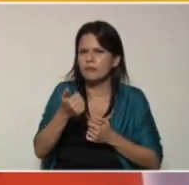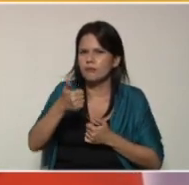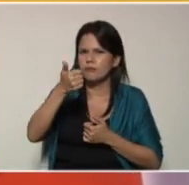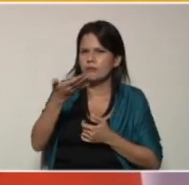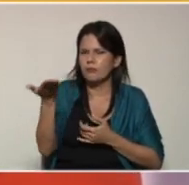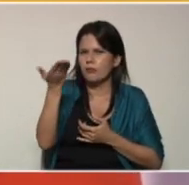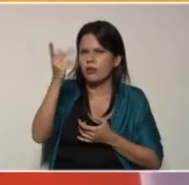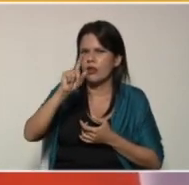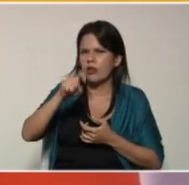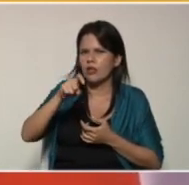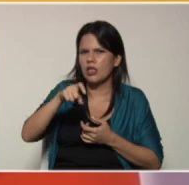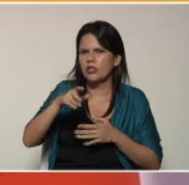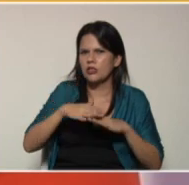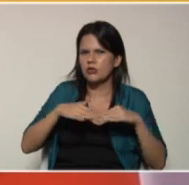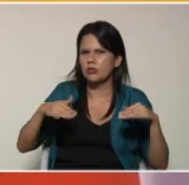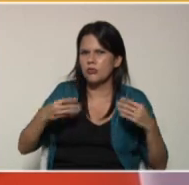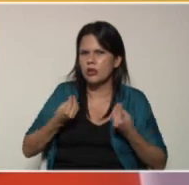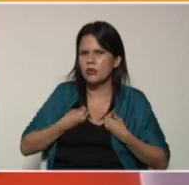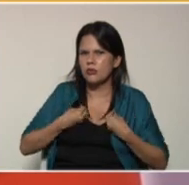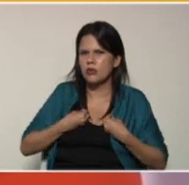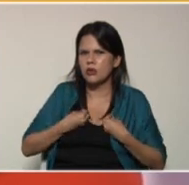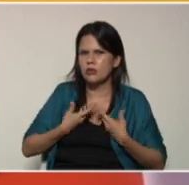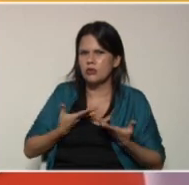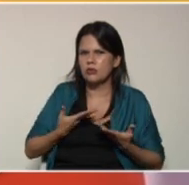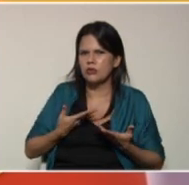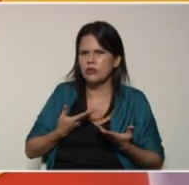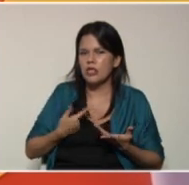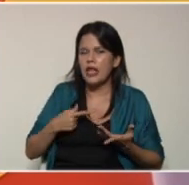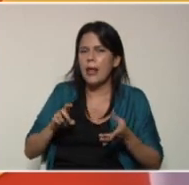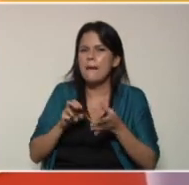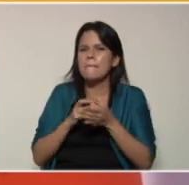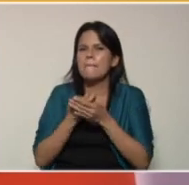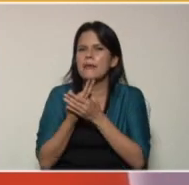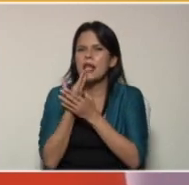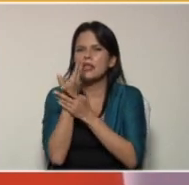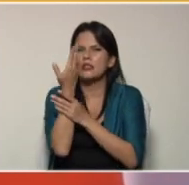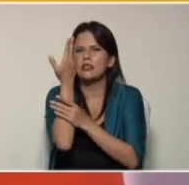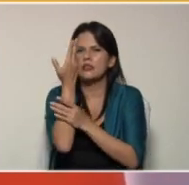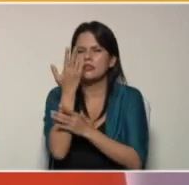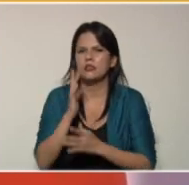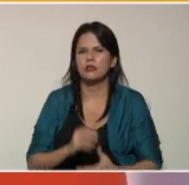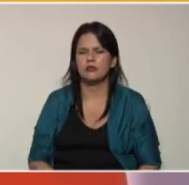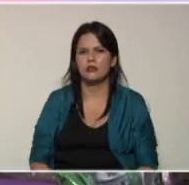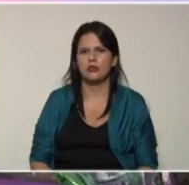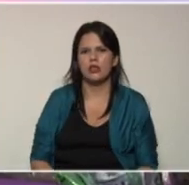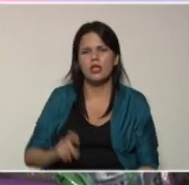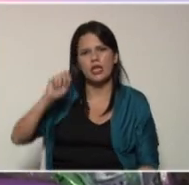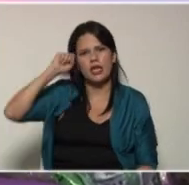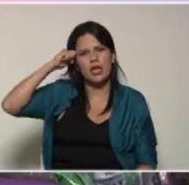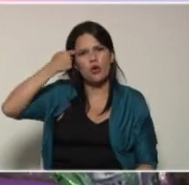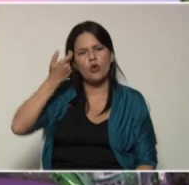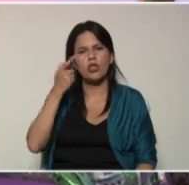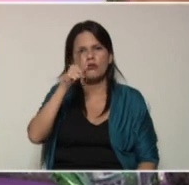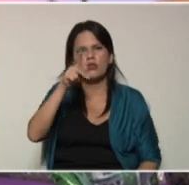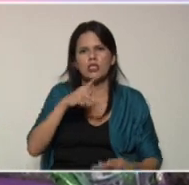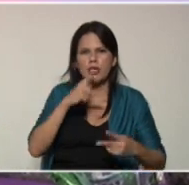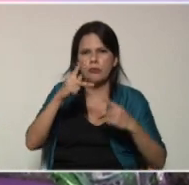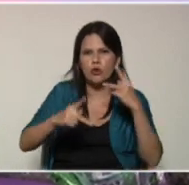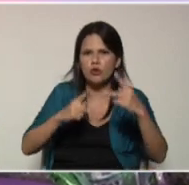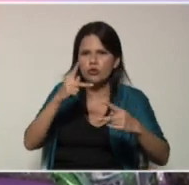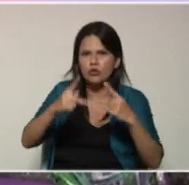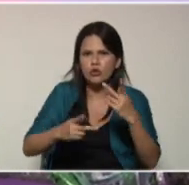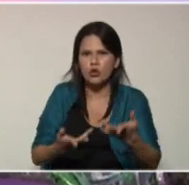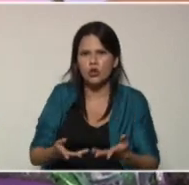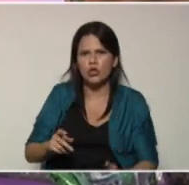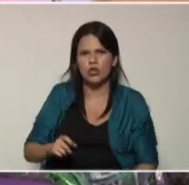necesita de ese suelo para vivir son las plantas. Por supuesto, Jenny, recordando esa producción recuerda